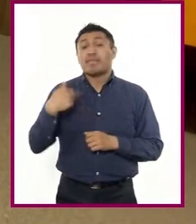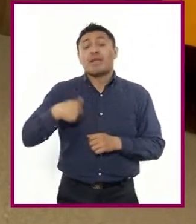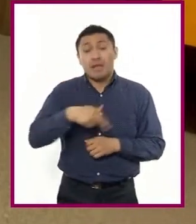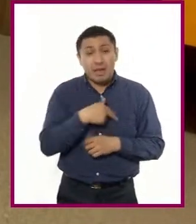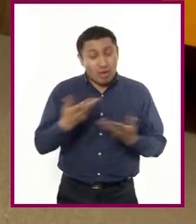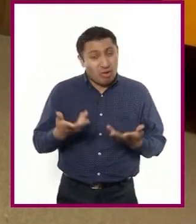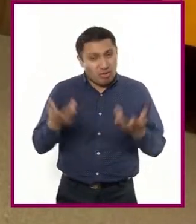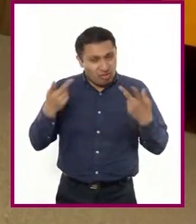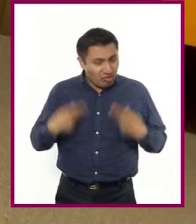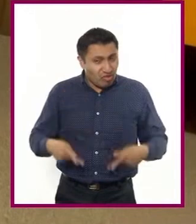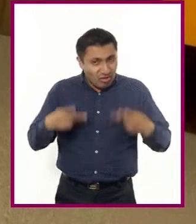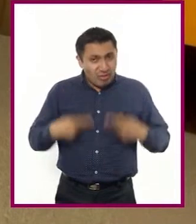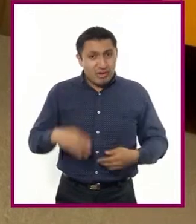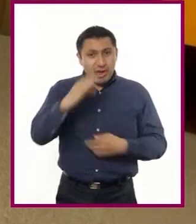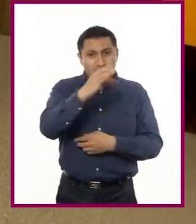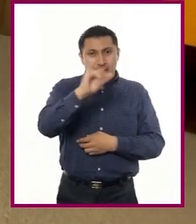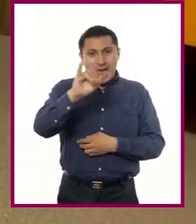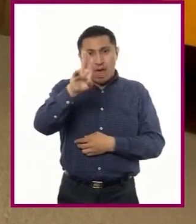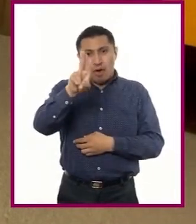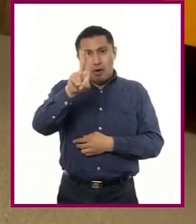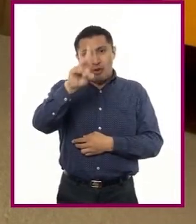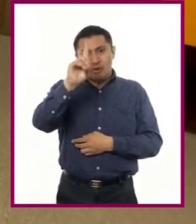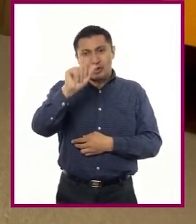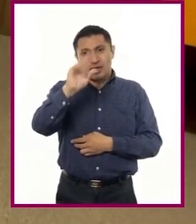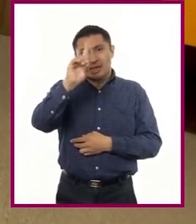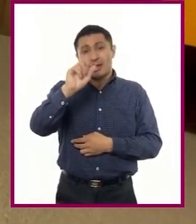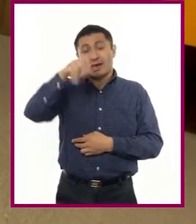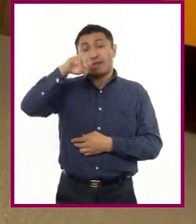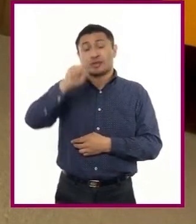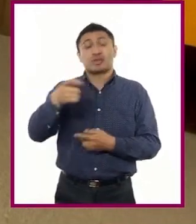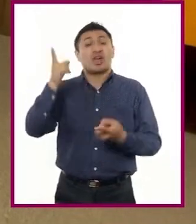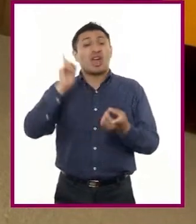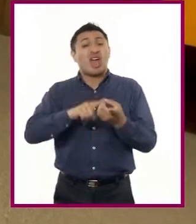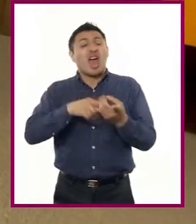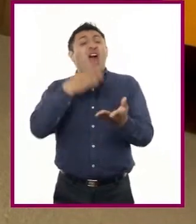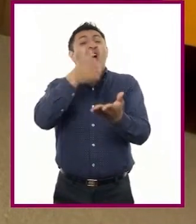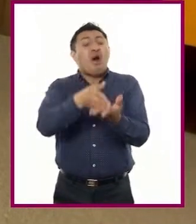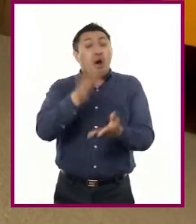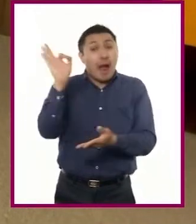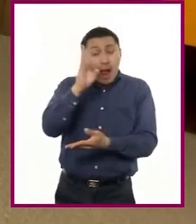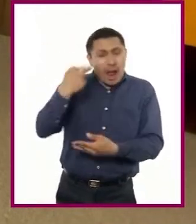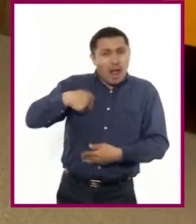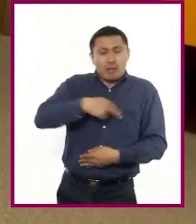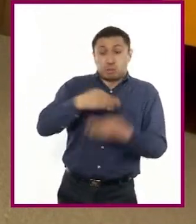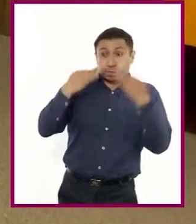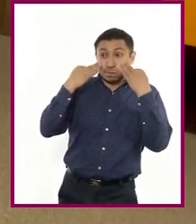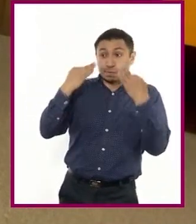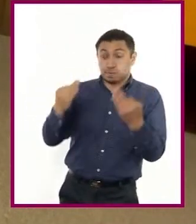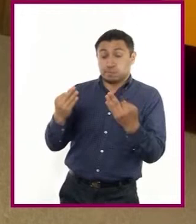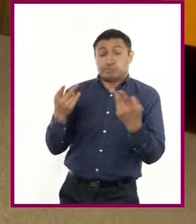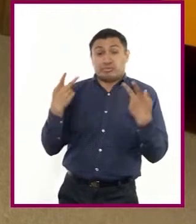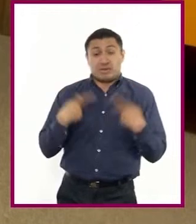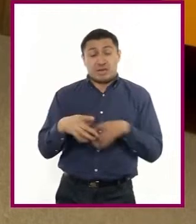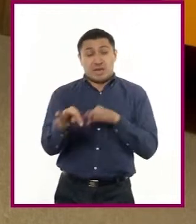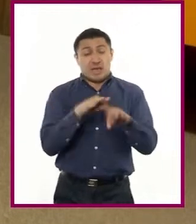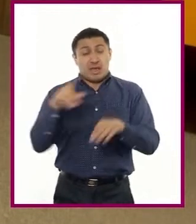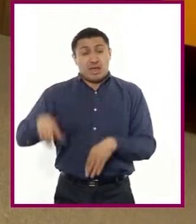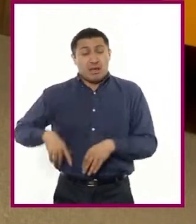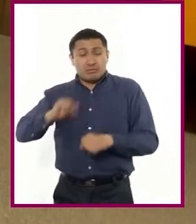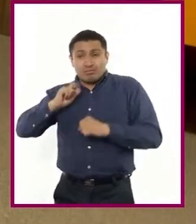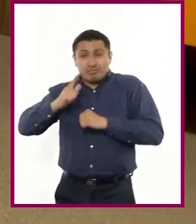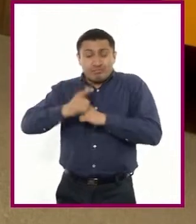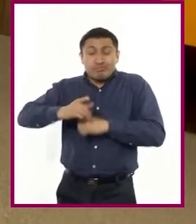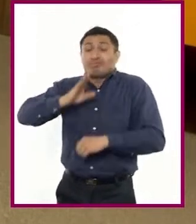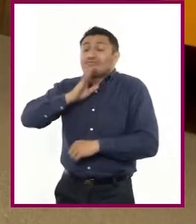ciudadanos, ¿a qué instancia debemos acudir cuando somos testigos de que un funcionario público ha cometido alguna